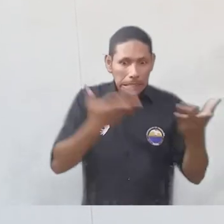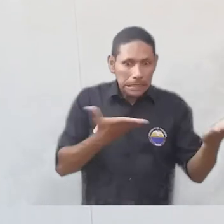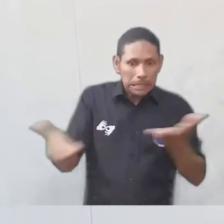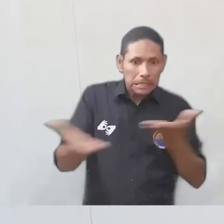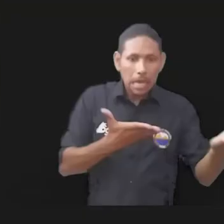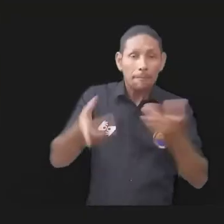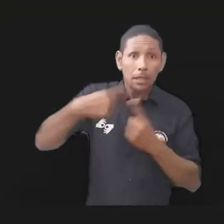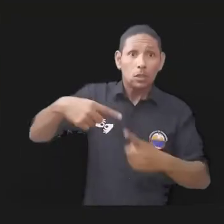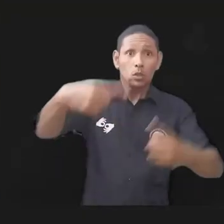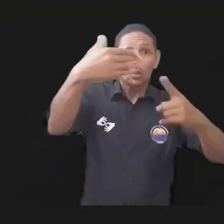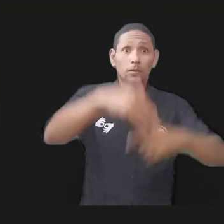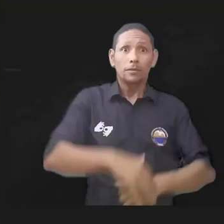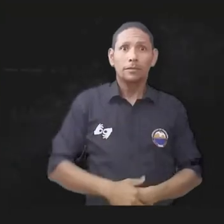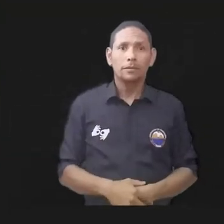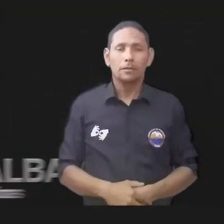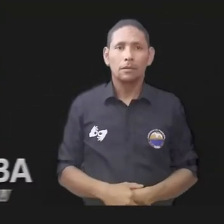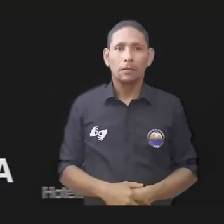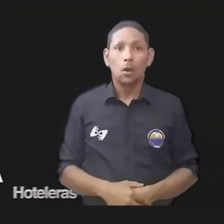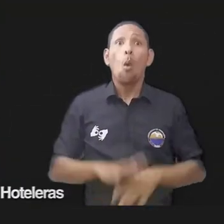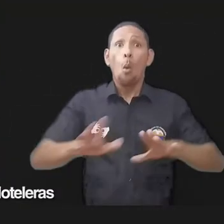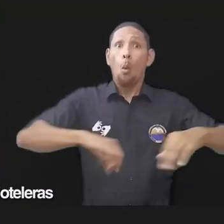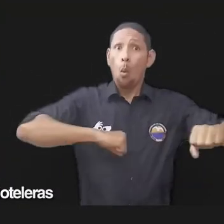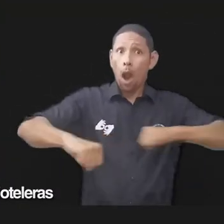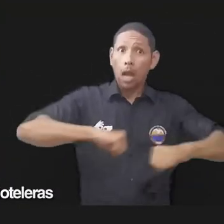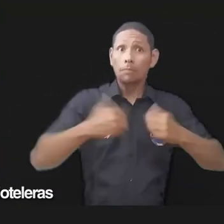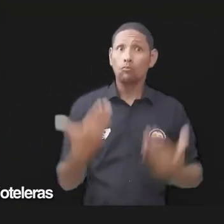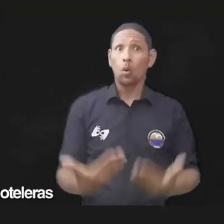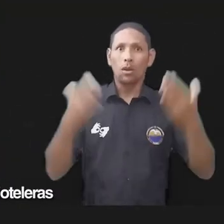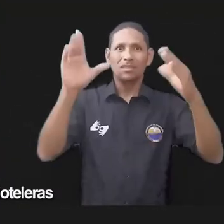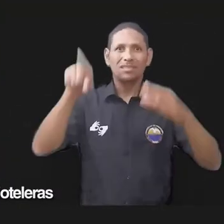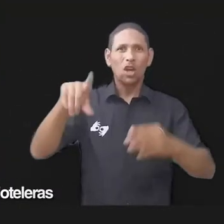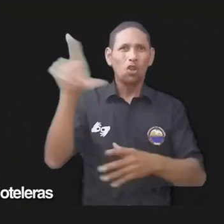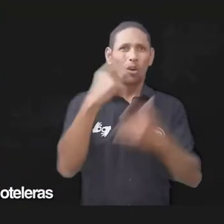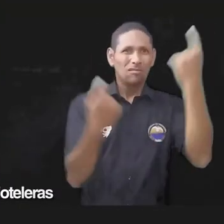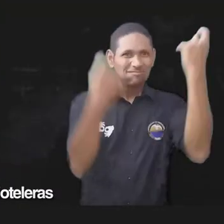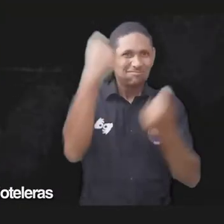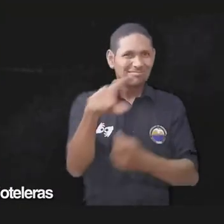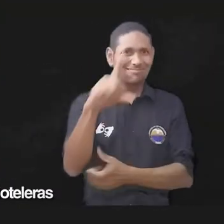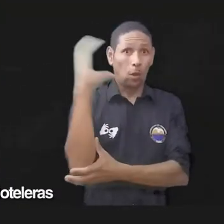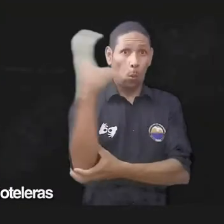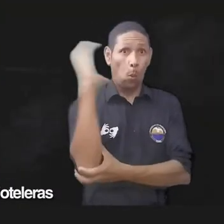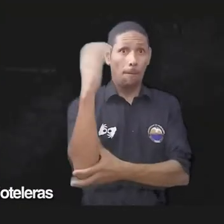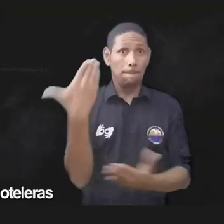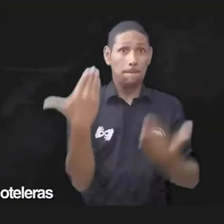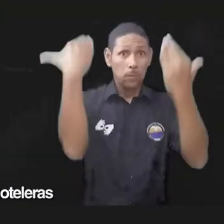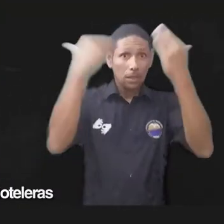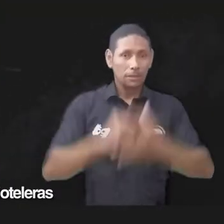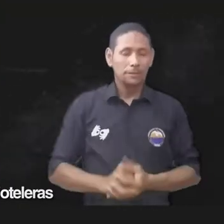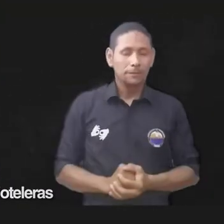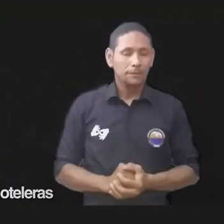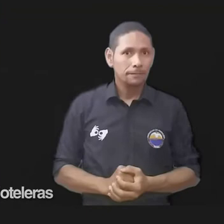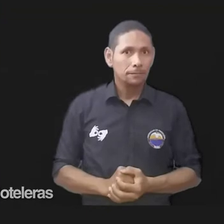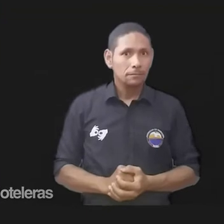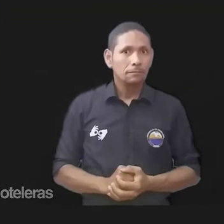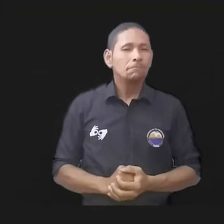actividad representativa para la economía del país. Estos espacios son de gran importancia para precisamente ponerlos en discusión y